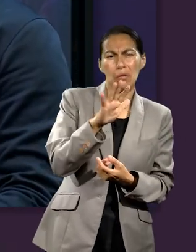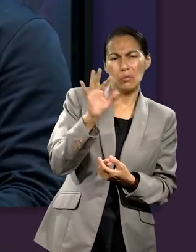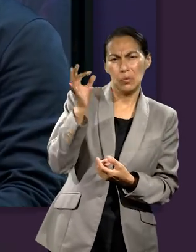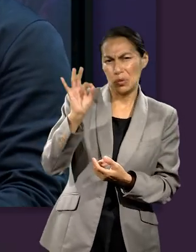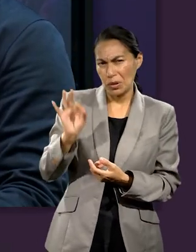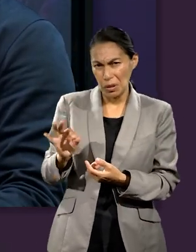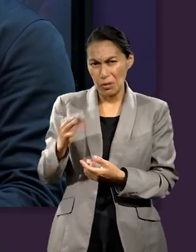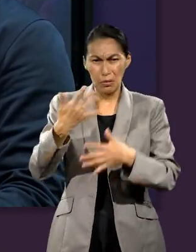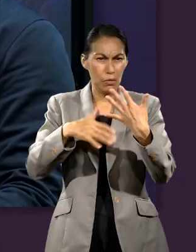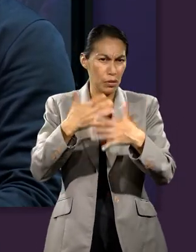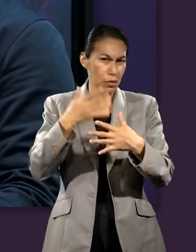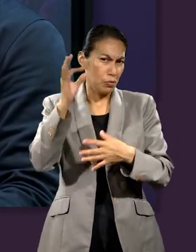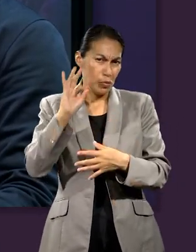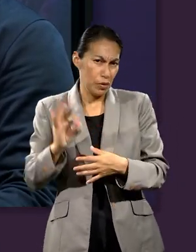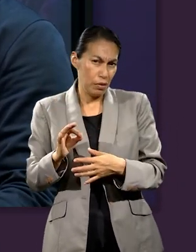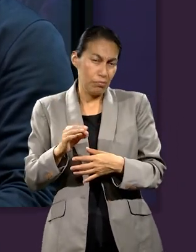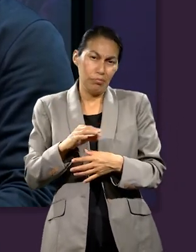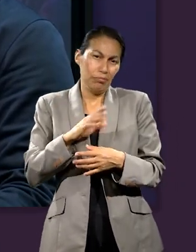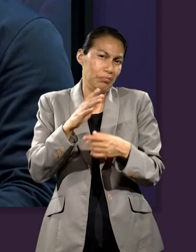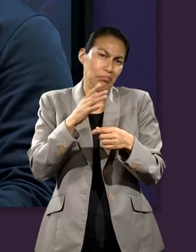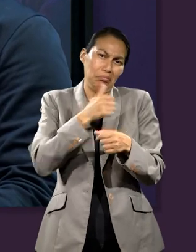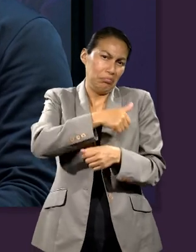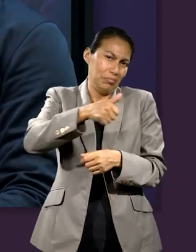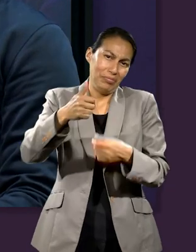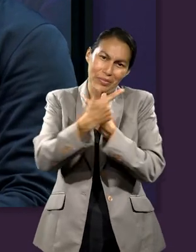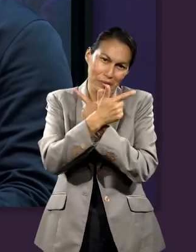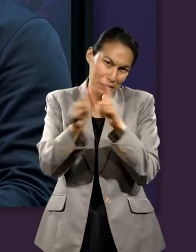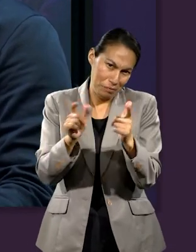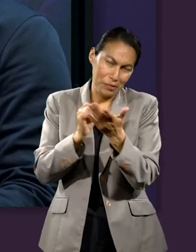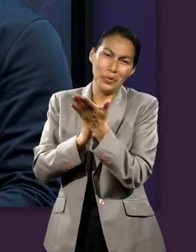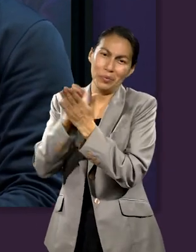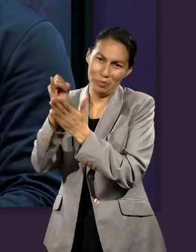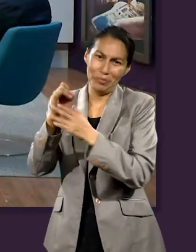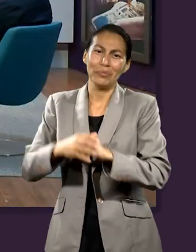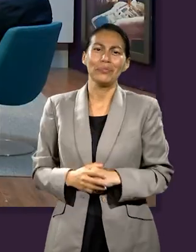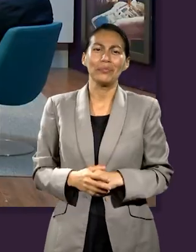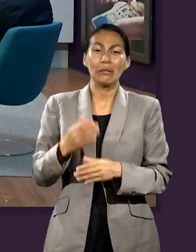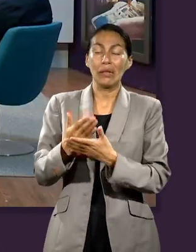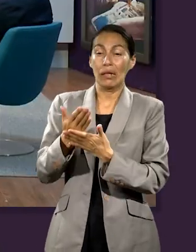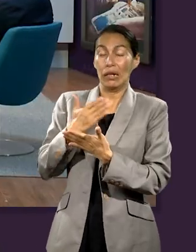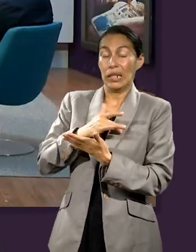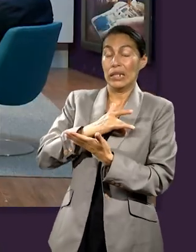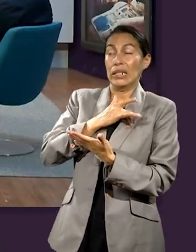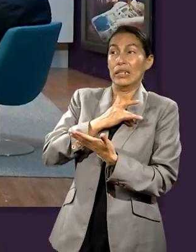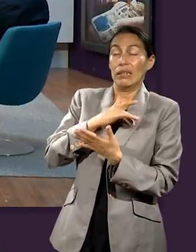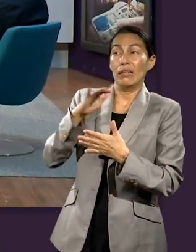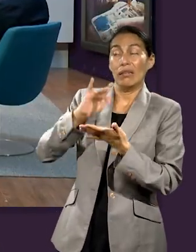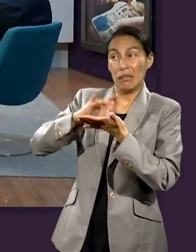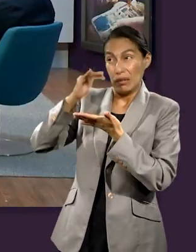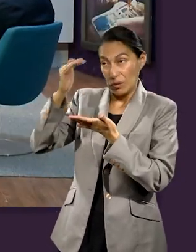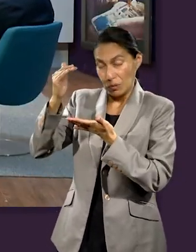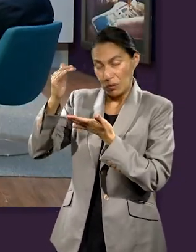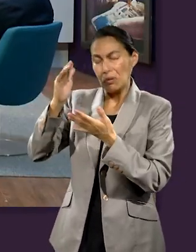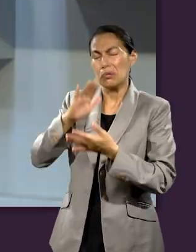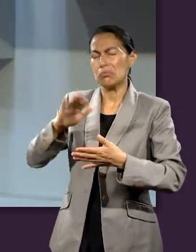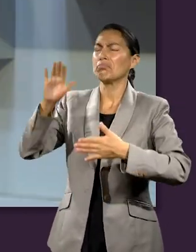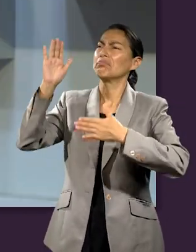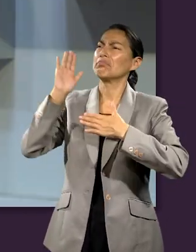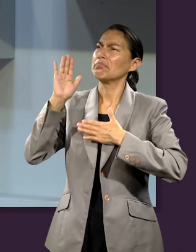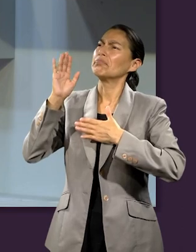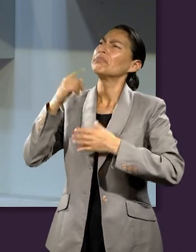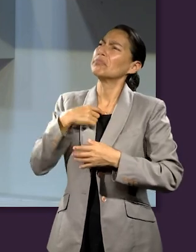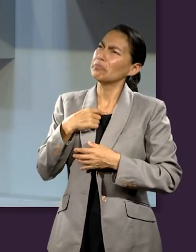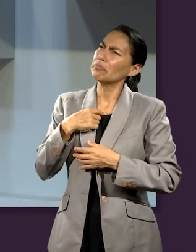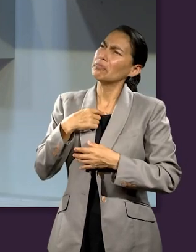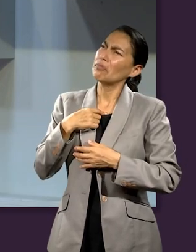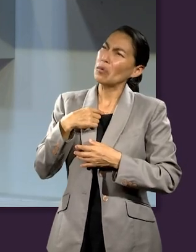lo puede hacer, ¿no? Es un, lo comentábamos previamente, un pacto, ¿no? Que uno se propone con Dios. Lo que estás planteando